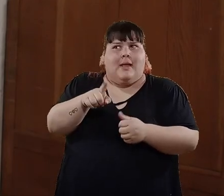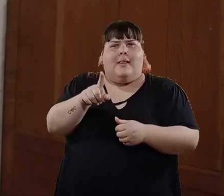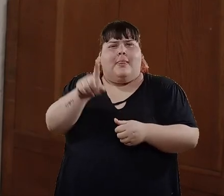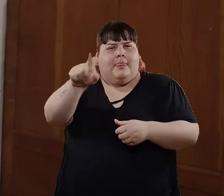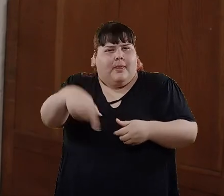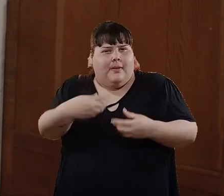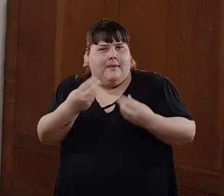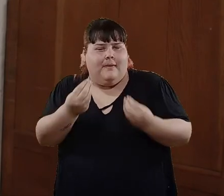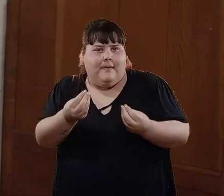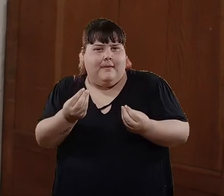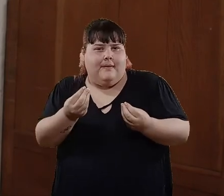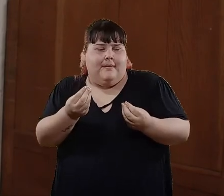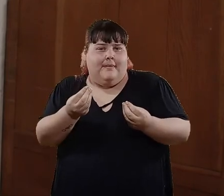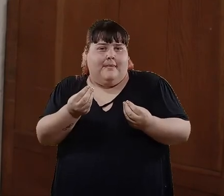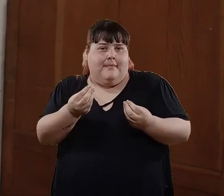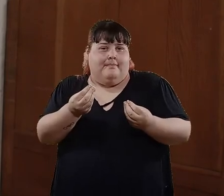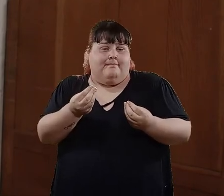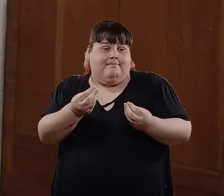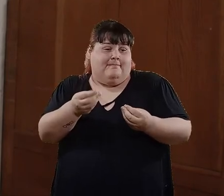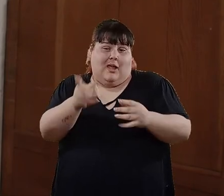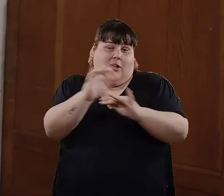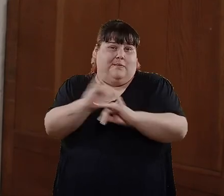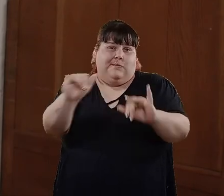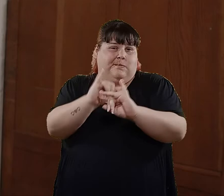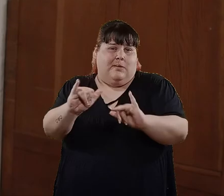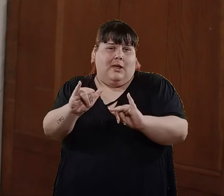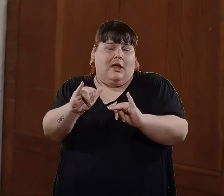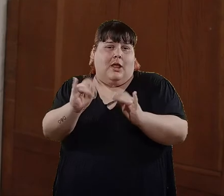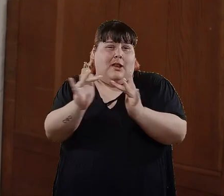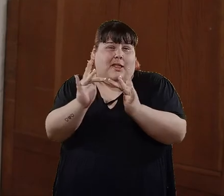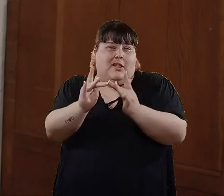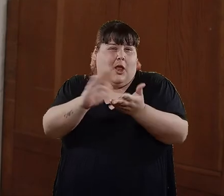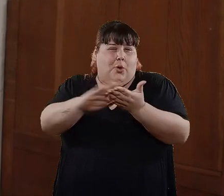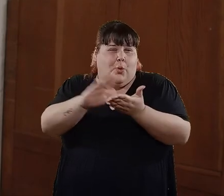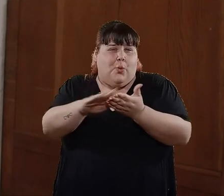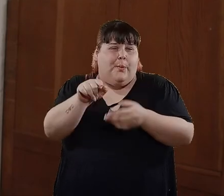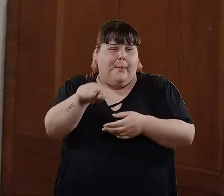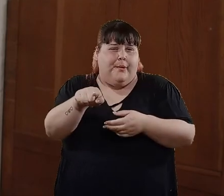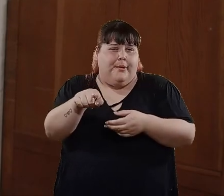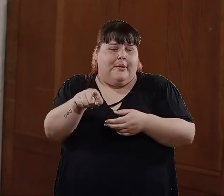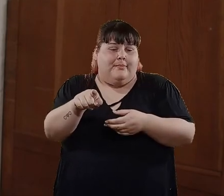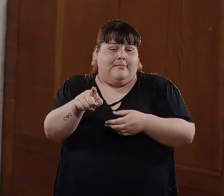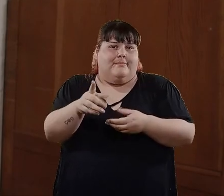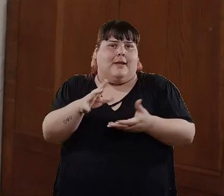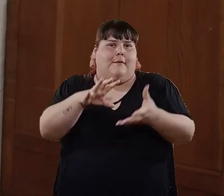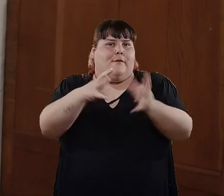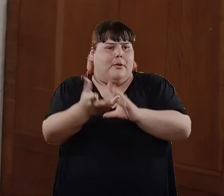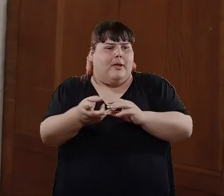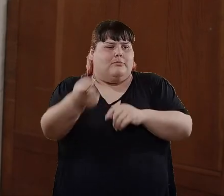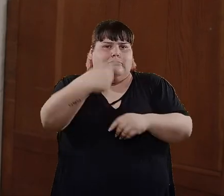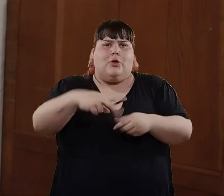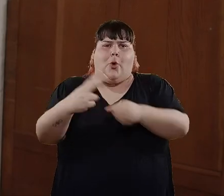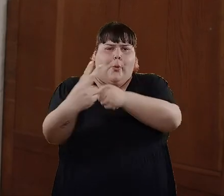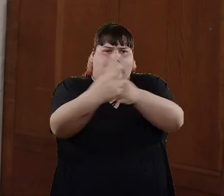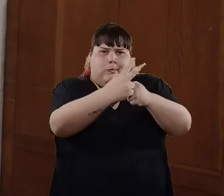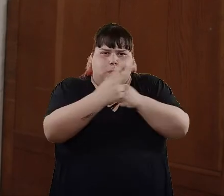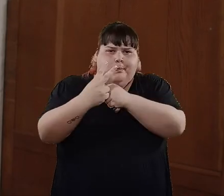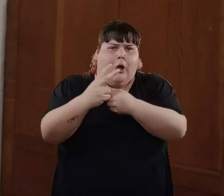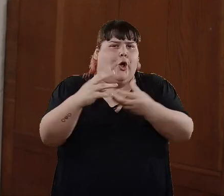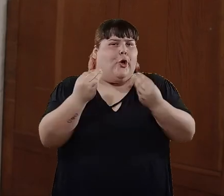el marco de estos medios de comunicación digital. ¿Cómo nos cuidamos? ¿Cómo nos